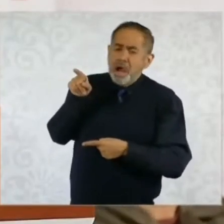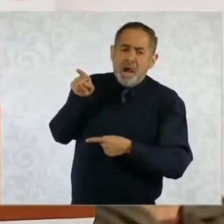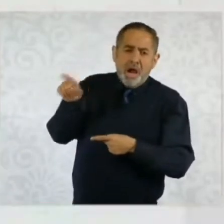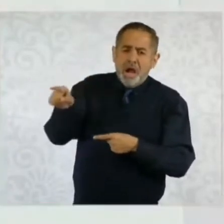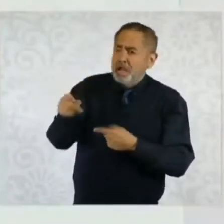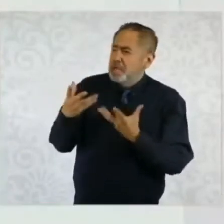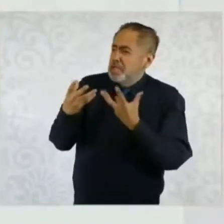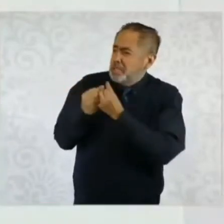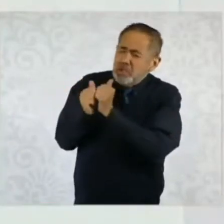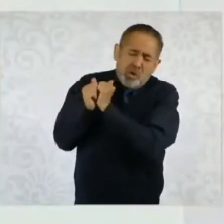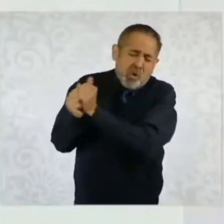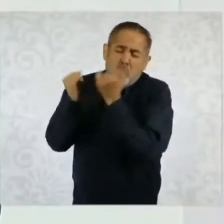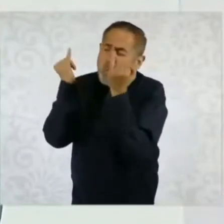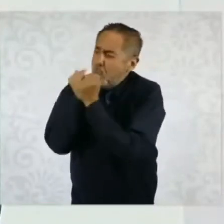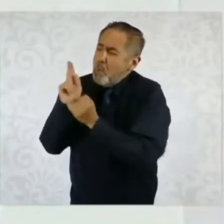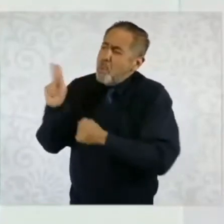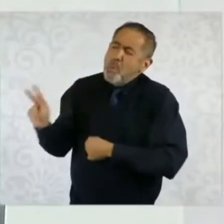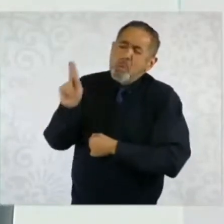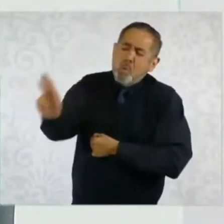López Obrador.